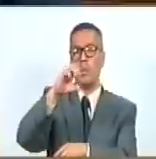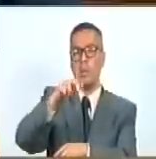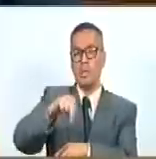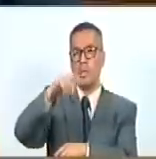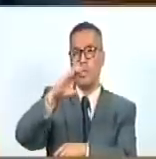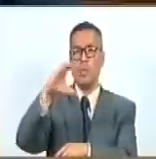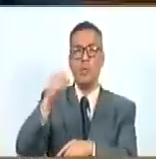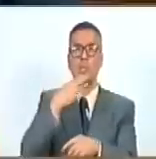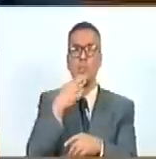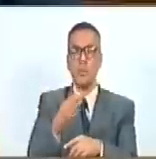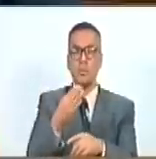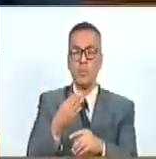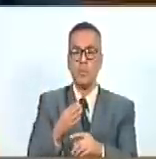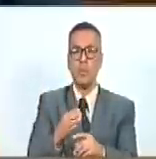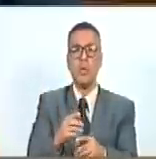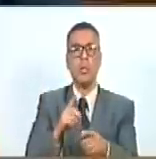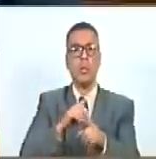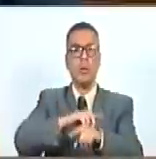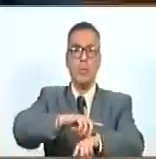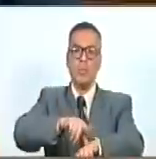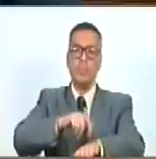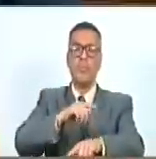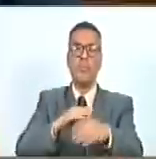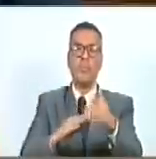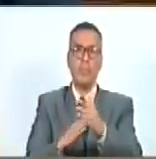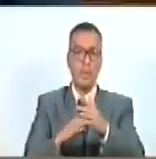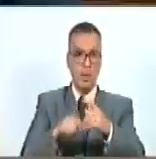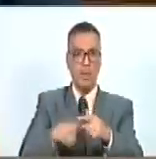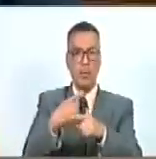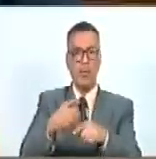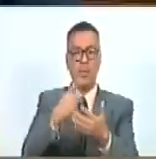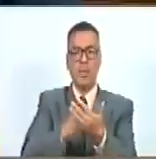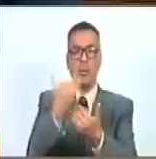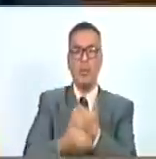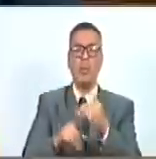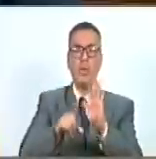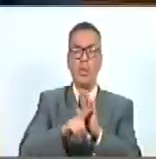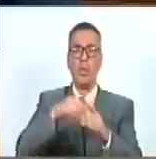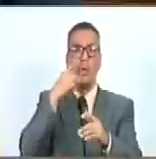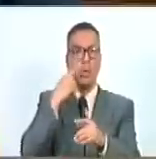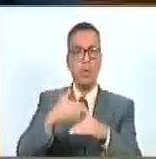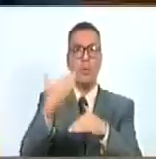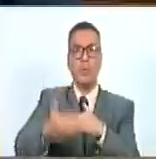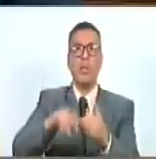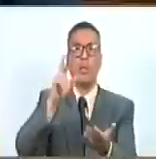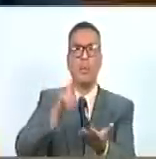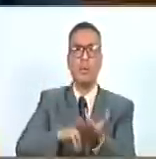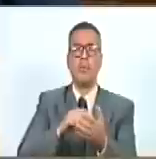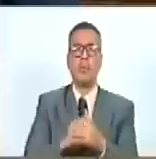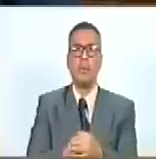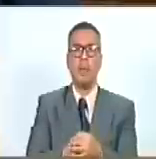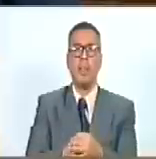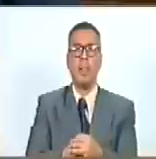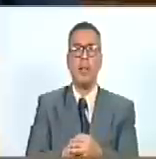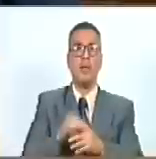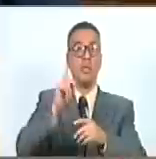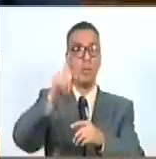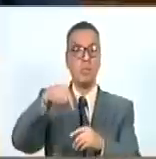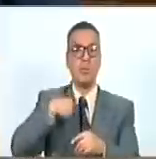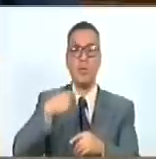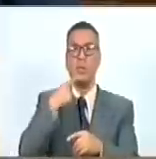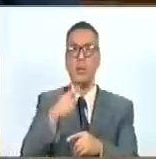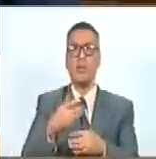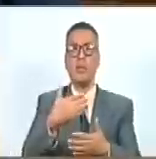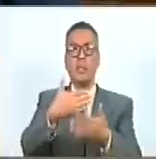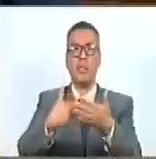quien solicitó el diferimiento de la discusión del proyecto de ley. Sometido a votación resultó aprobado. Asimismo, fue